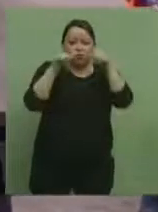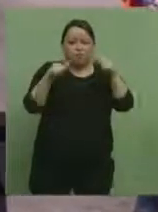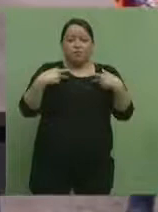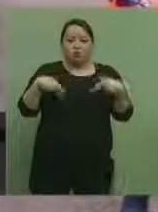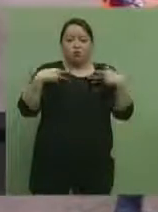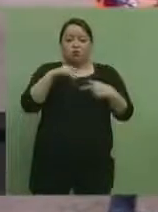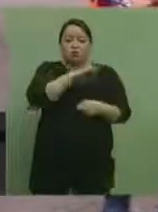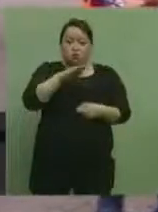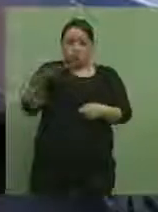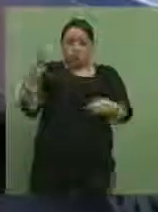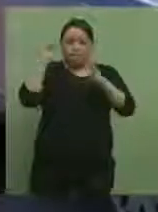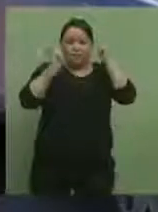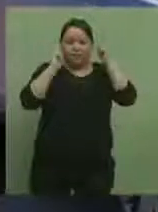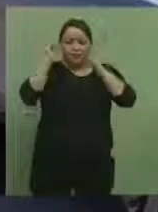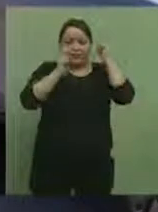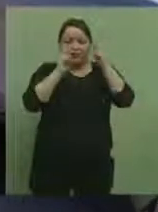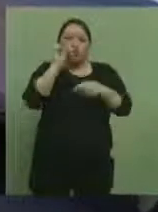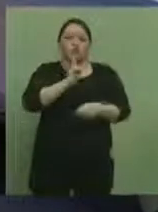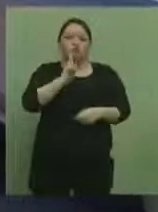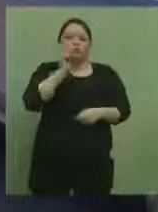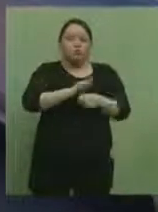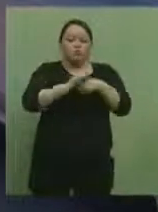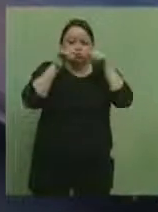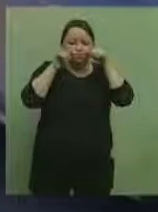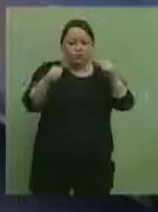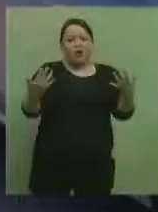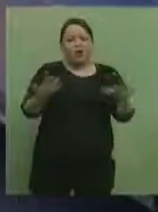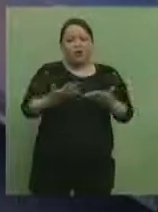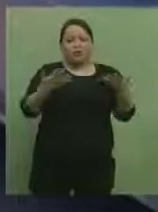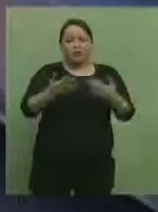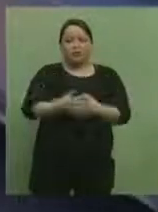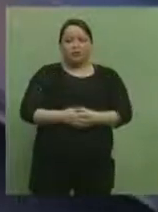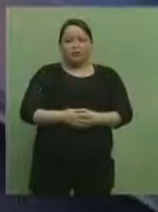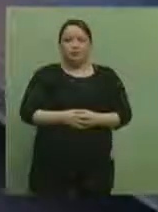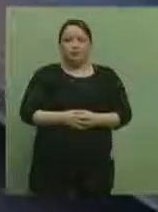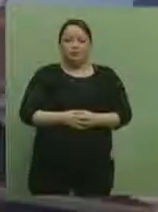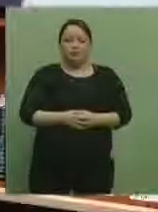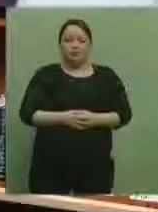vacacionistas que no lleven su propia prueba puedan realizársela en el lugar.